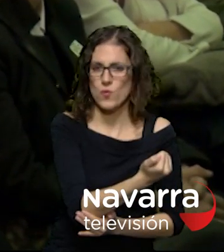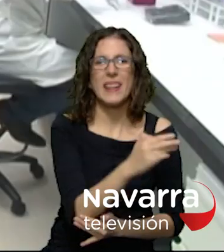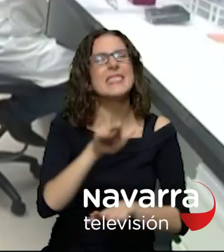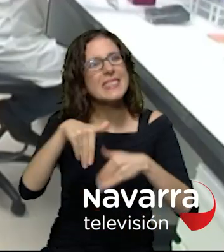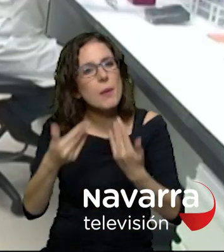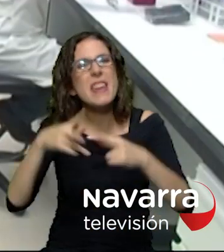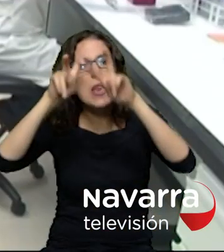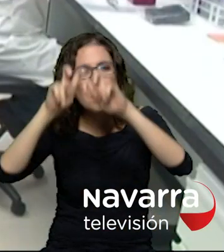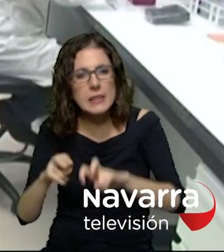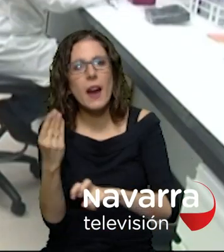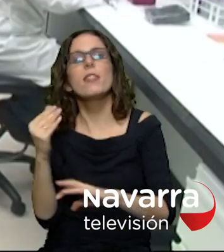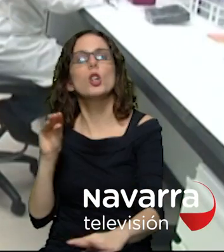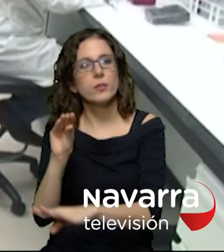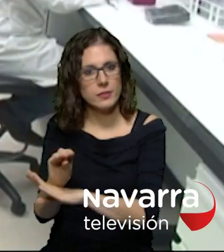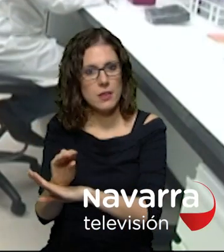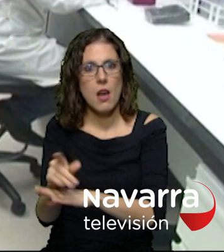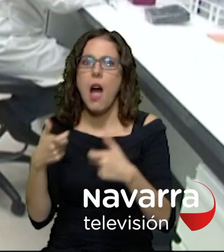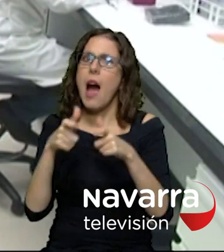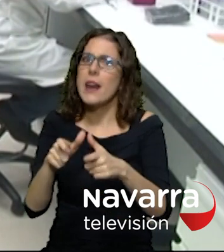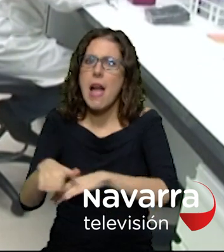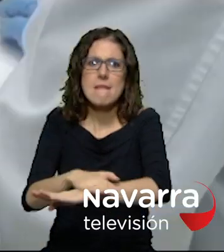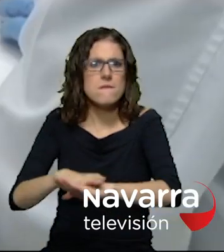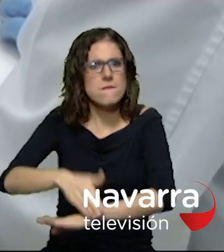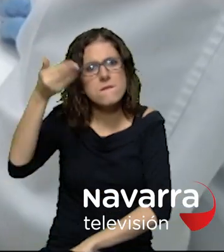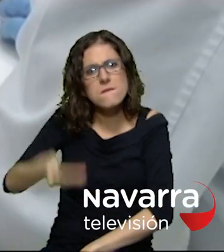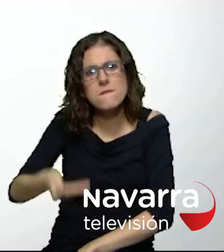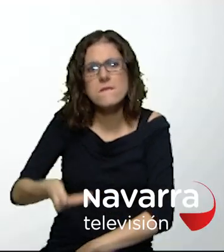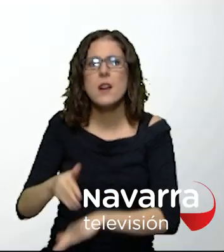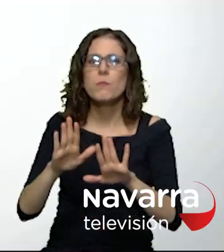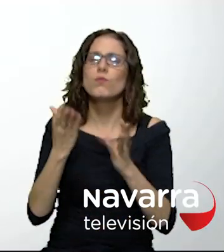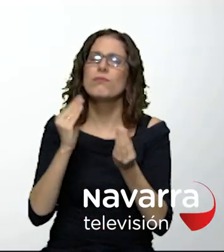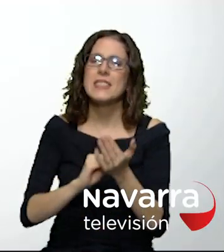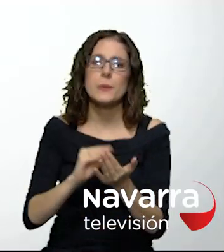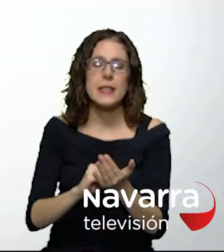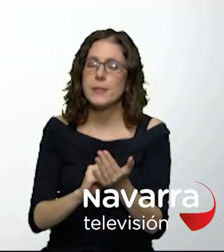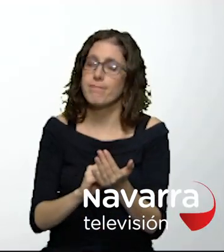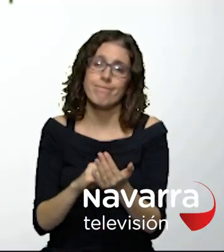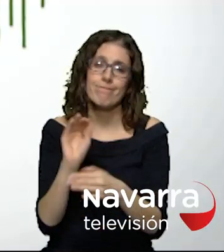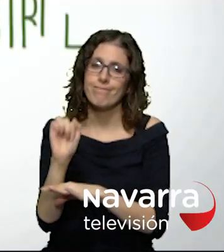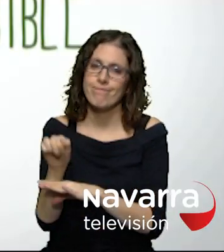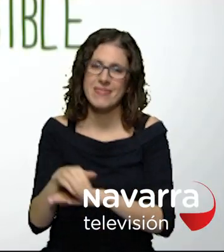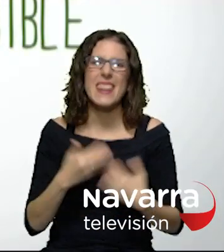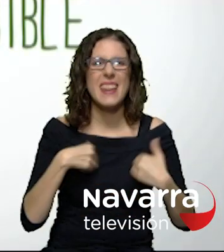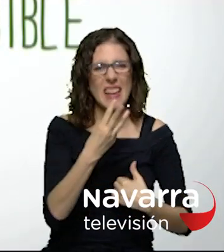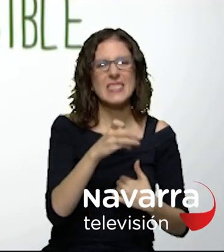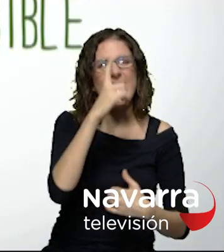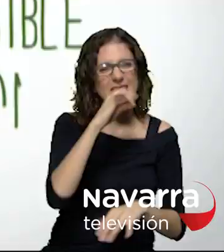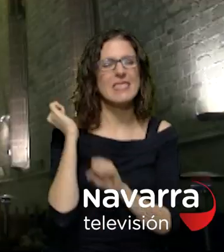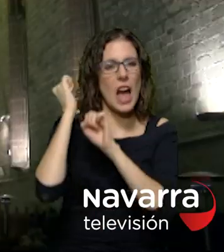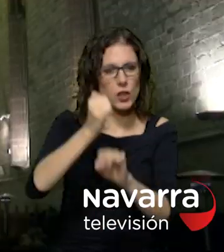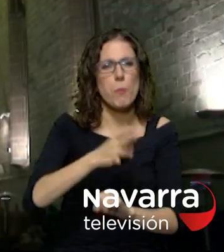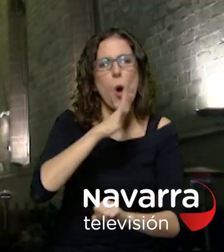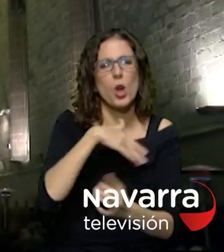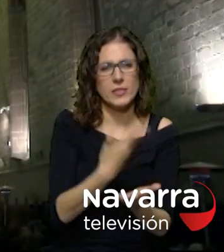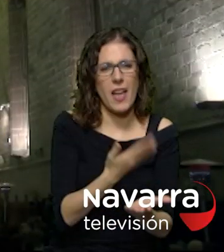fundamental y vital pero que parece que muchas veces se deja de lado 30 años de motivos que llenaron el refectorio de la catedral de pamplona